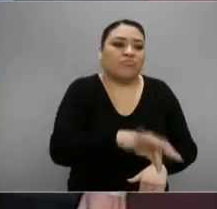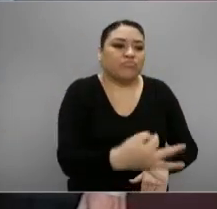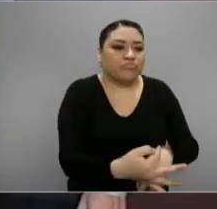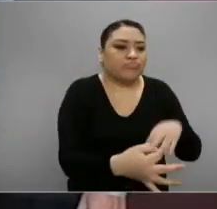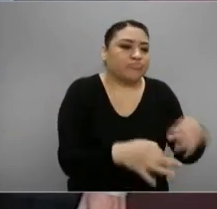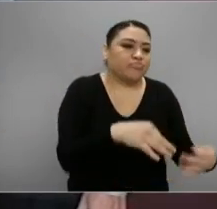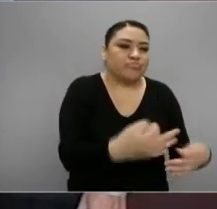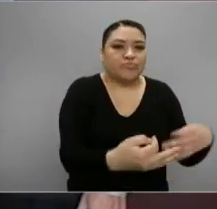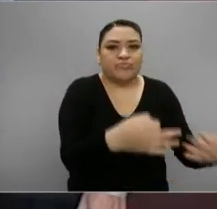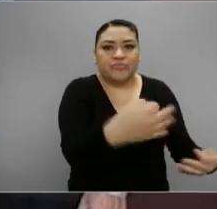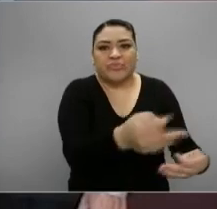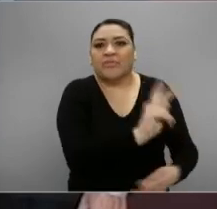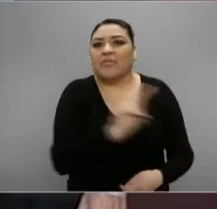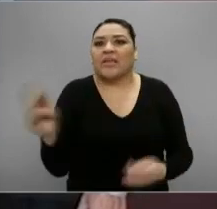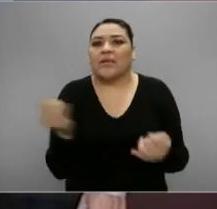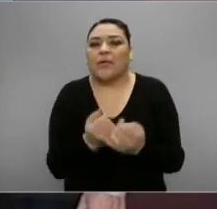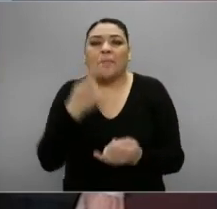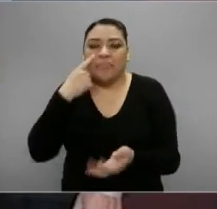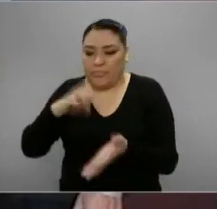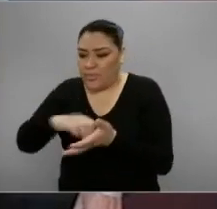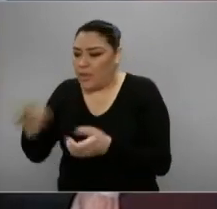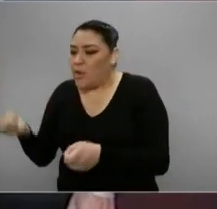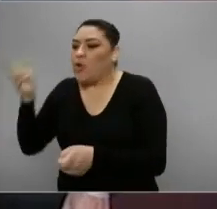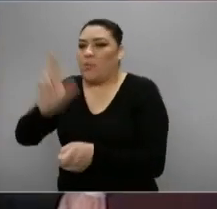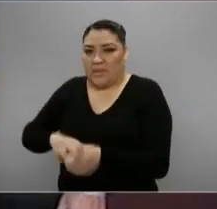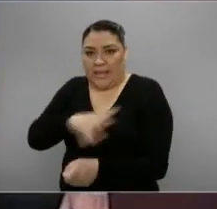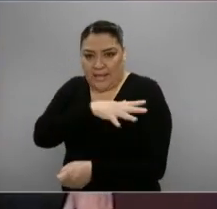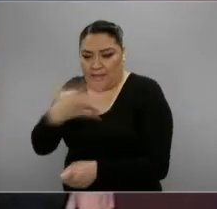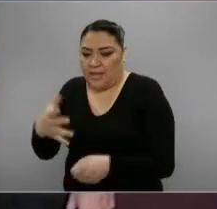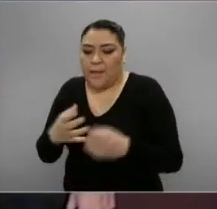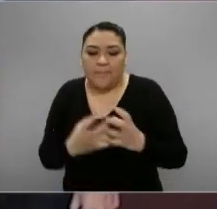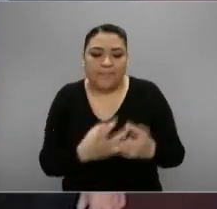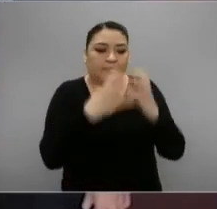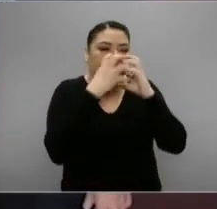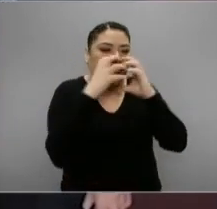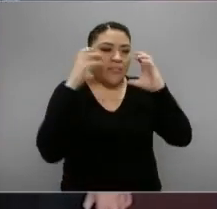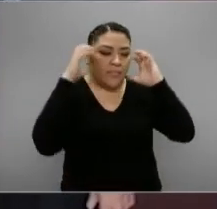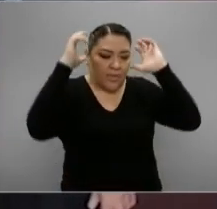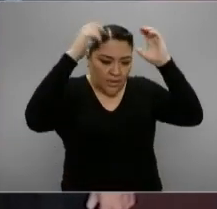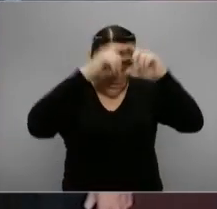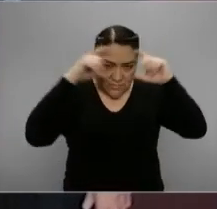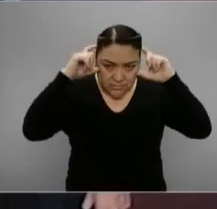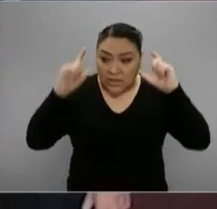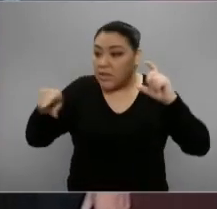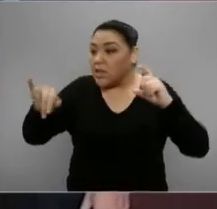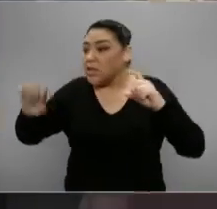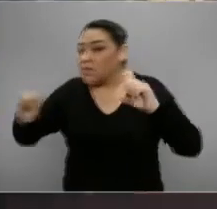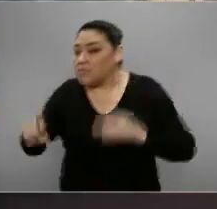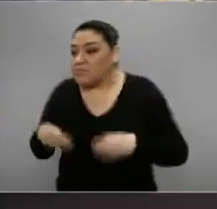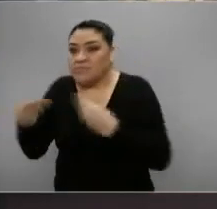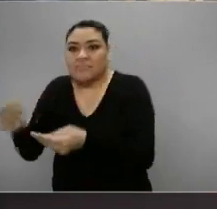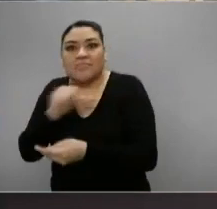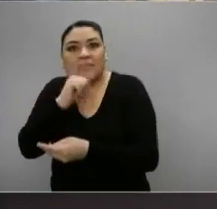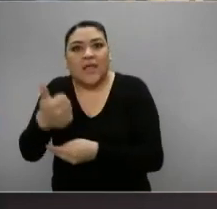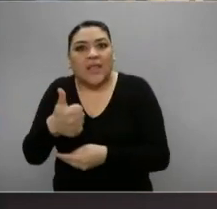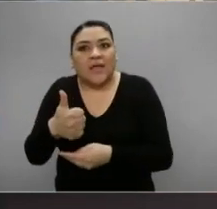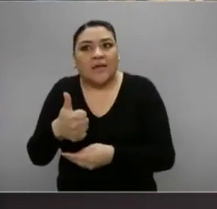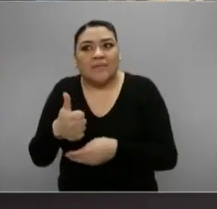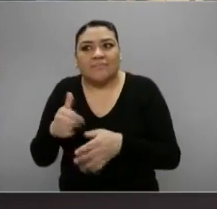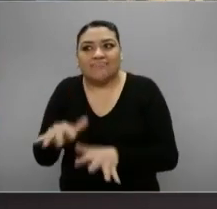a los médicos. De nada, servía que se los diéramos en el Hospital General, si no se los daban en el Seguro Social. Uy,